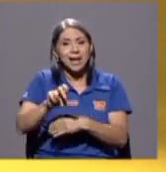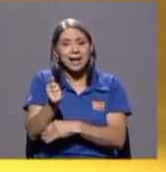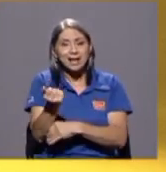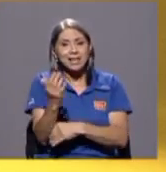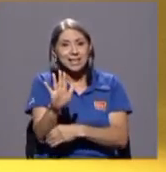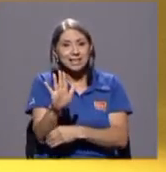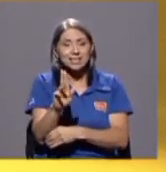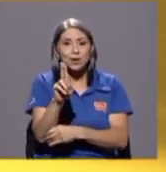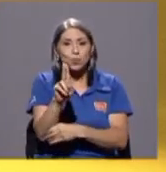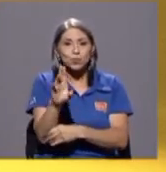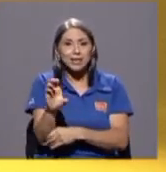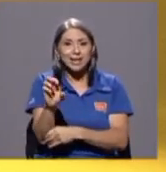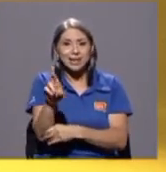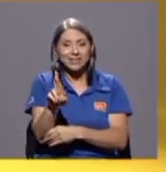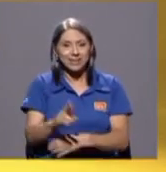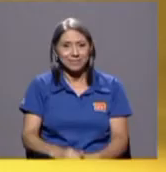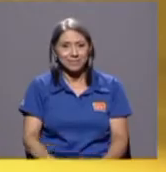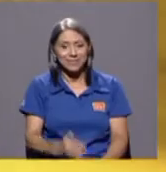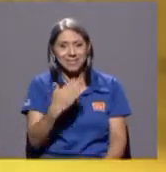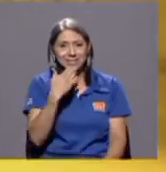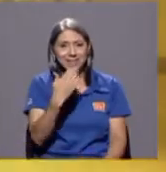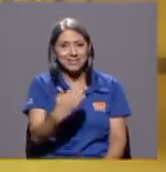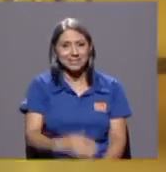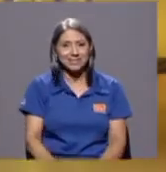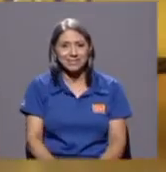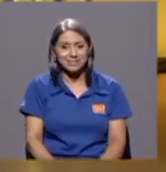15 UCR gracias gracias